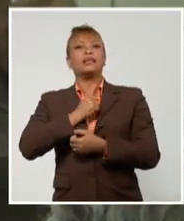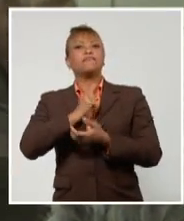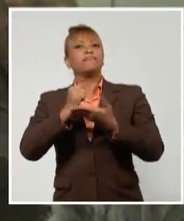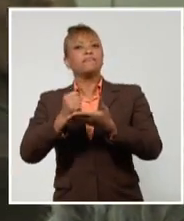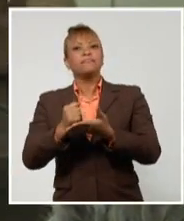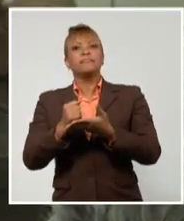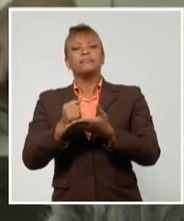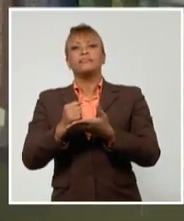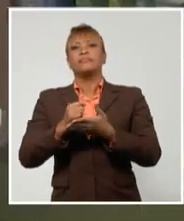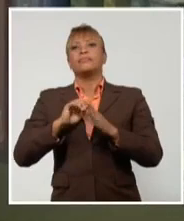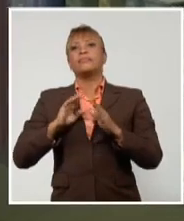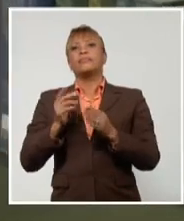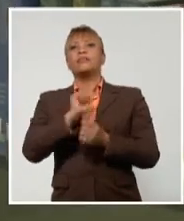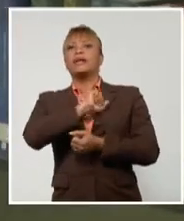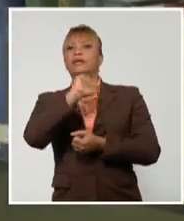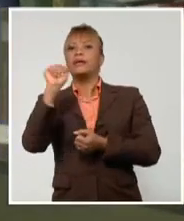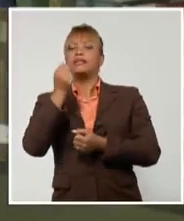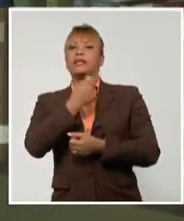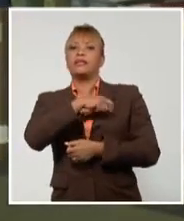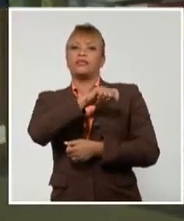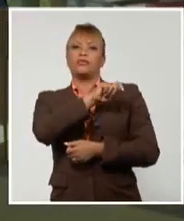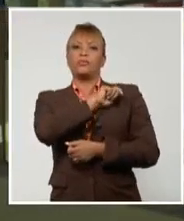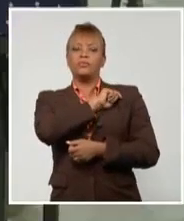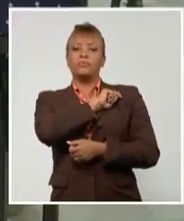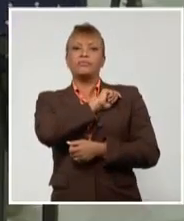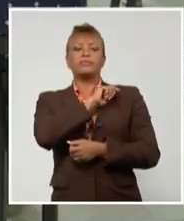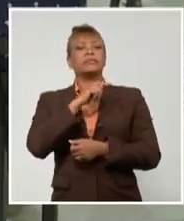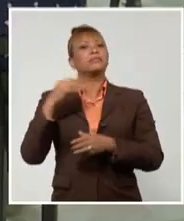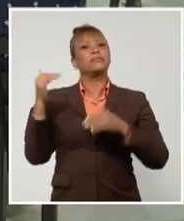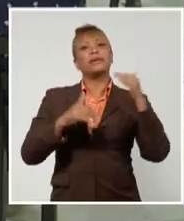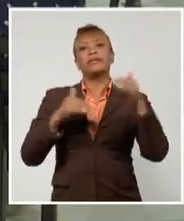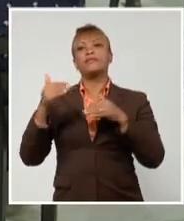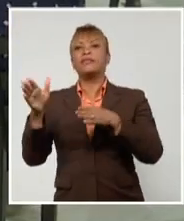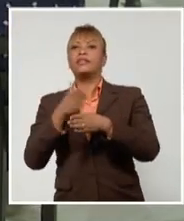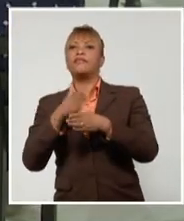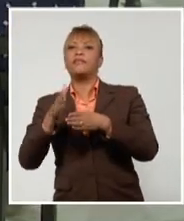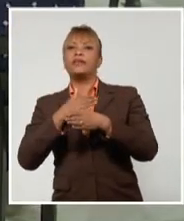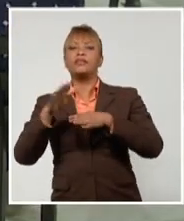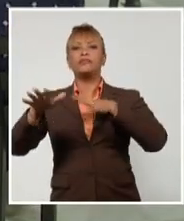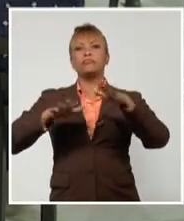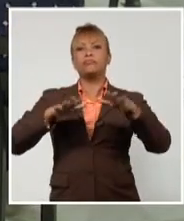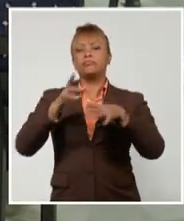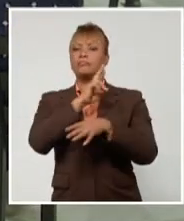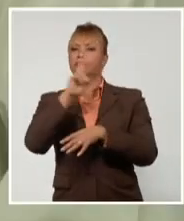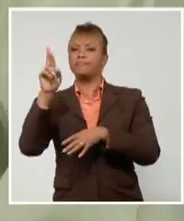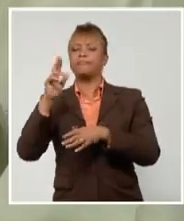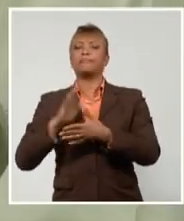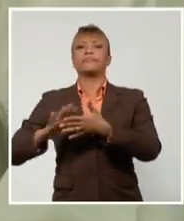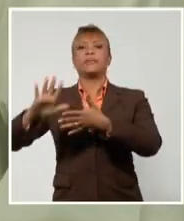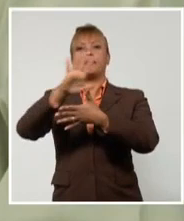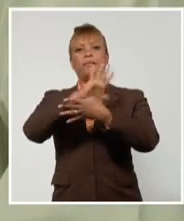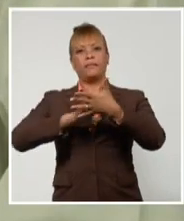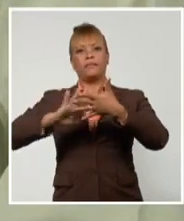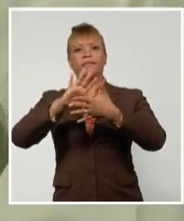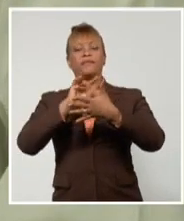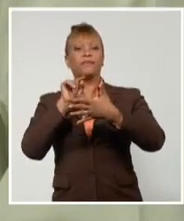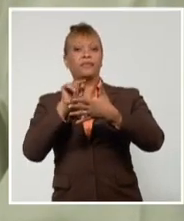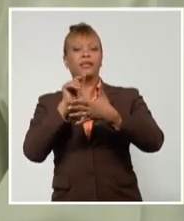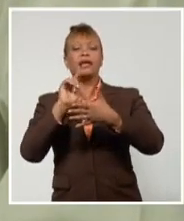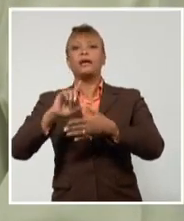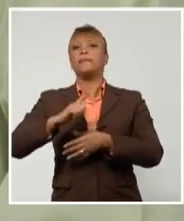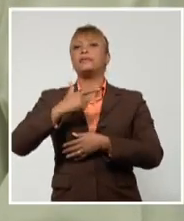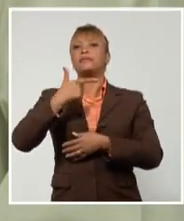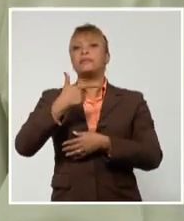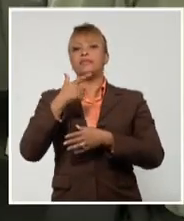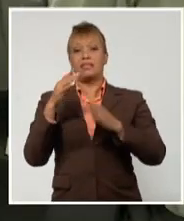su pueblo y que fue más allá, pues participó en movimientos revolucionarios de América Latina. El vicepresidente